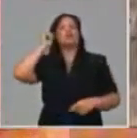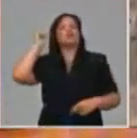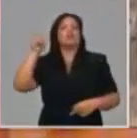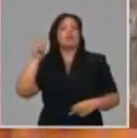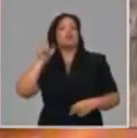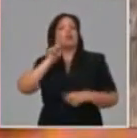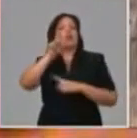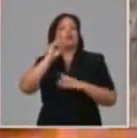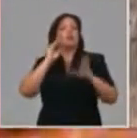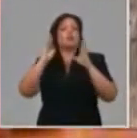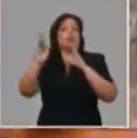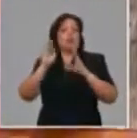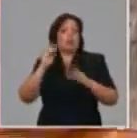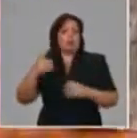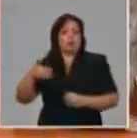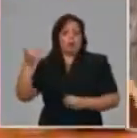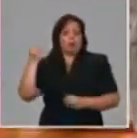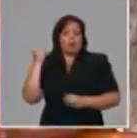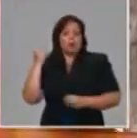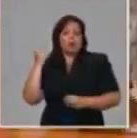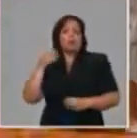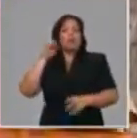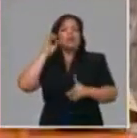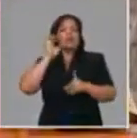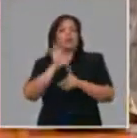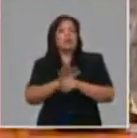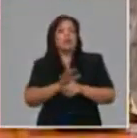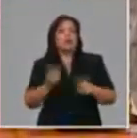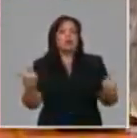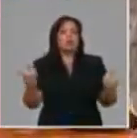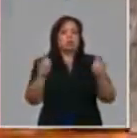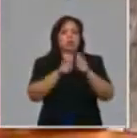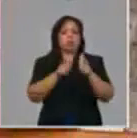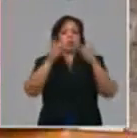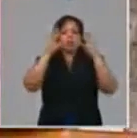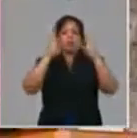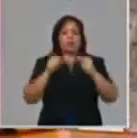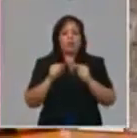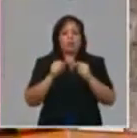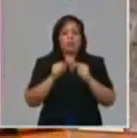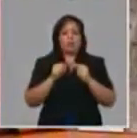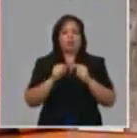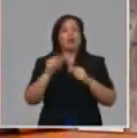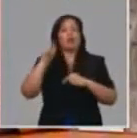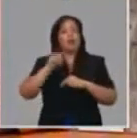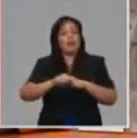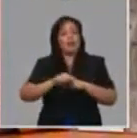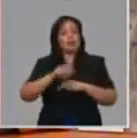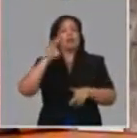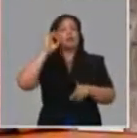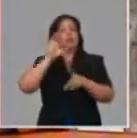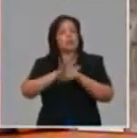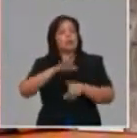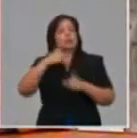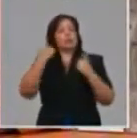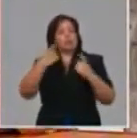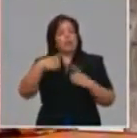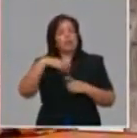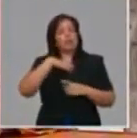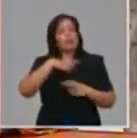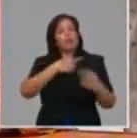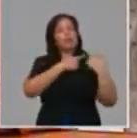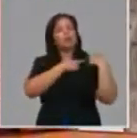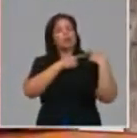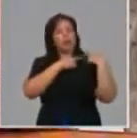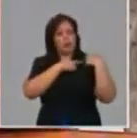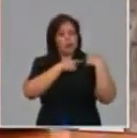etapa que se limitaron las capacidades porque se quitó el mobiliario o sea esto hay que hacerlo con mucha responsabilidad sabemos que